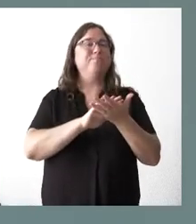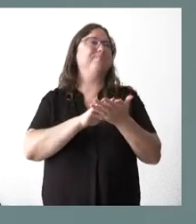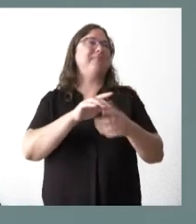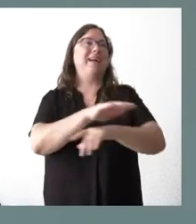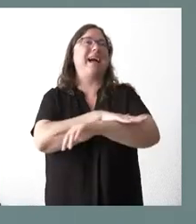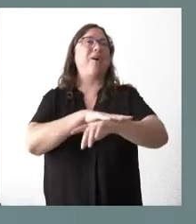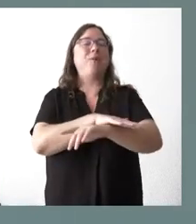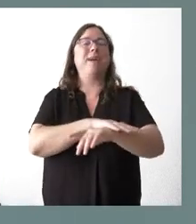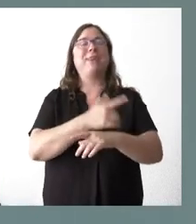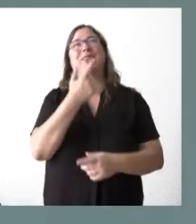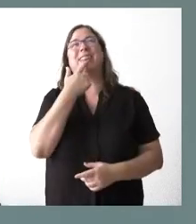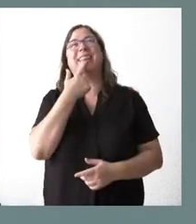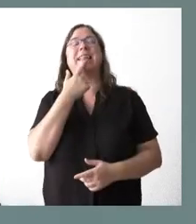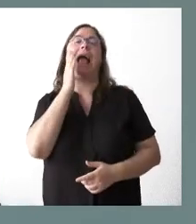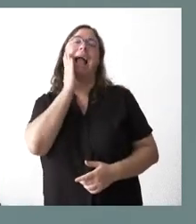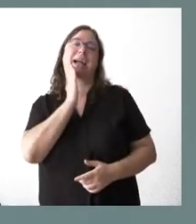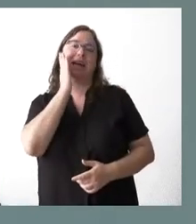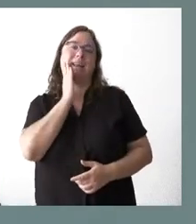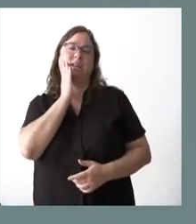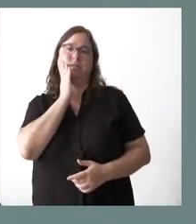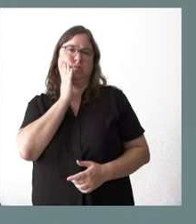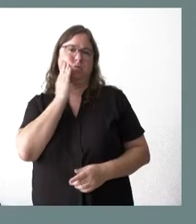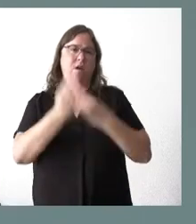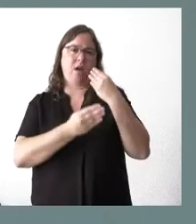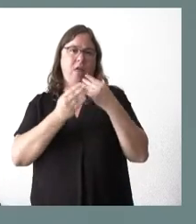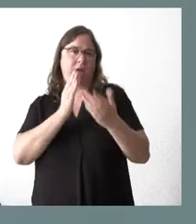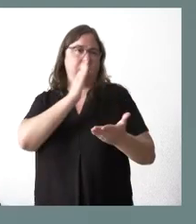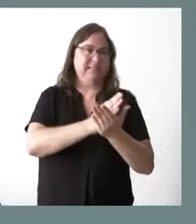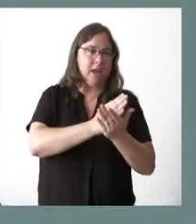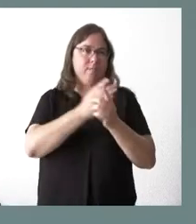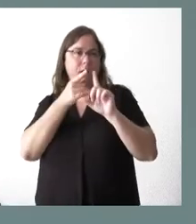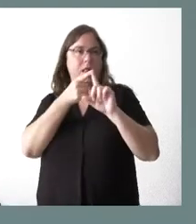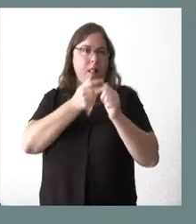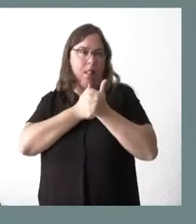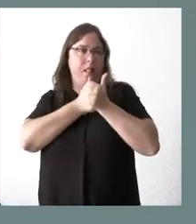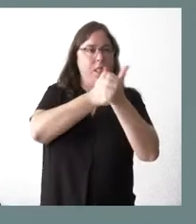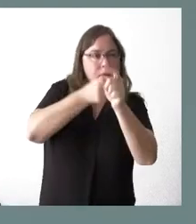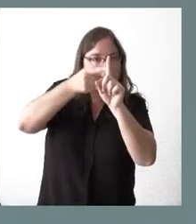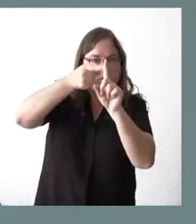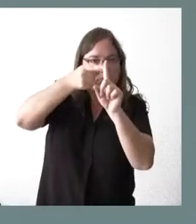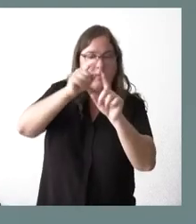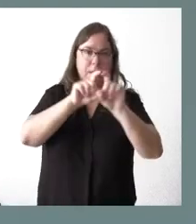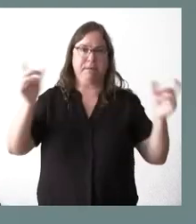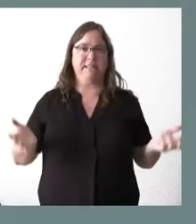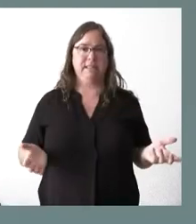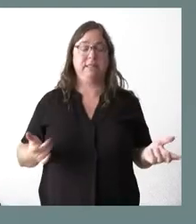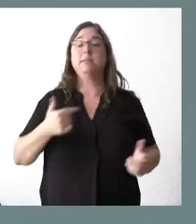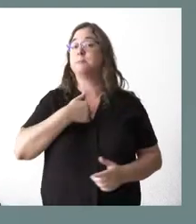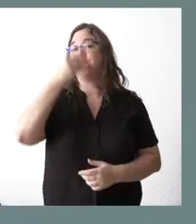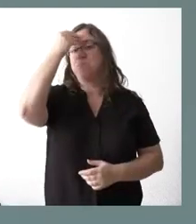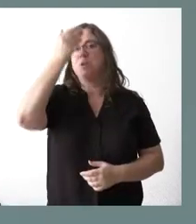veces dicen, pero en castigar y en perseguir a las empresas. Por tanto, yo creo que es muy importante en este ámbito el